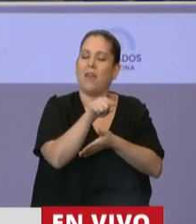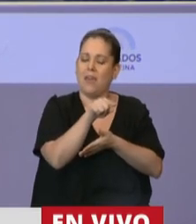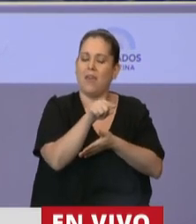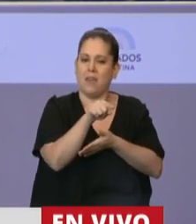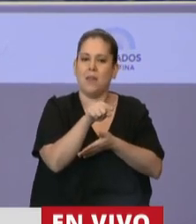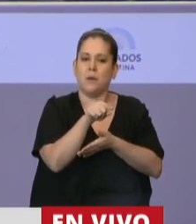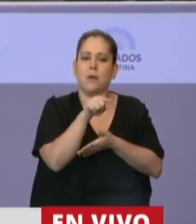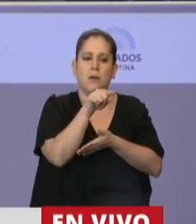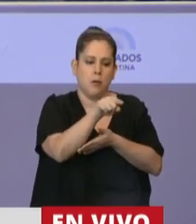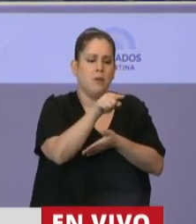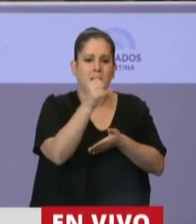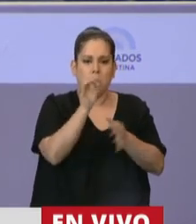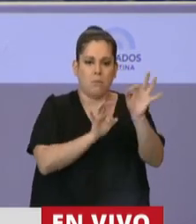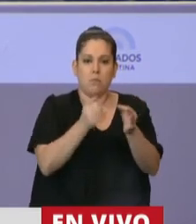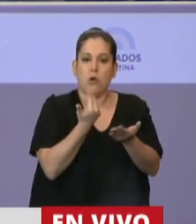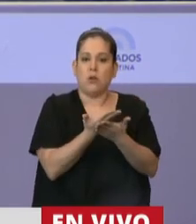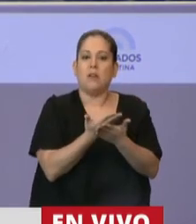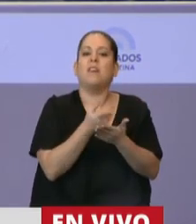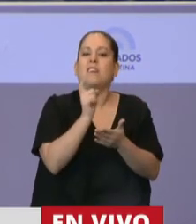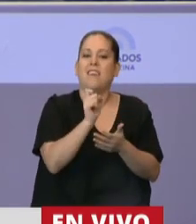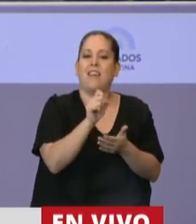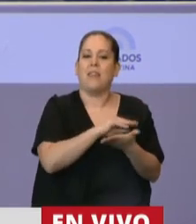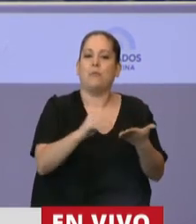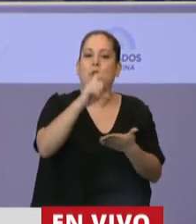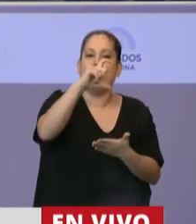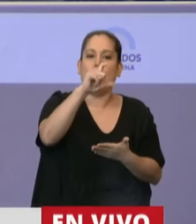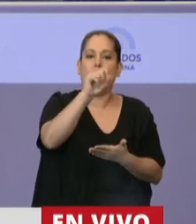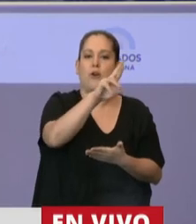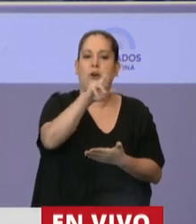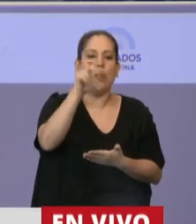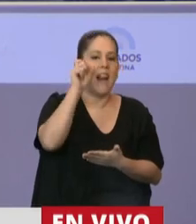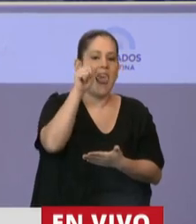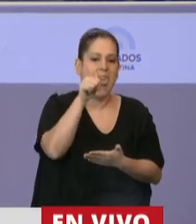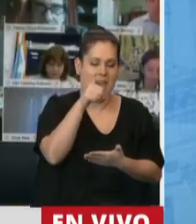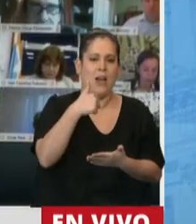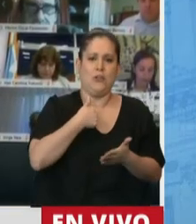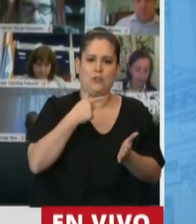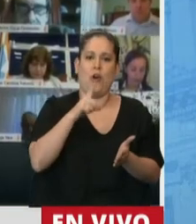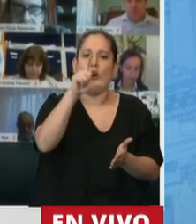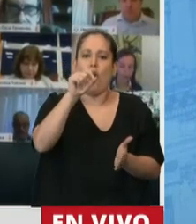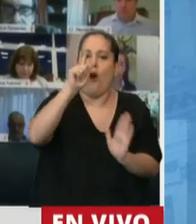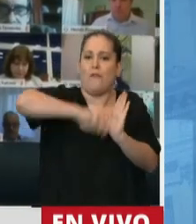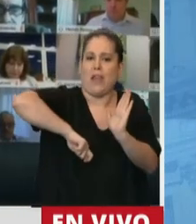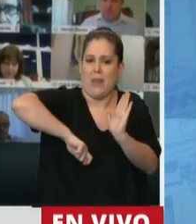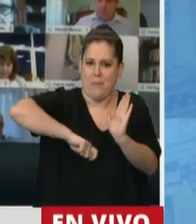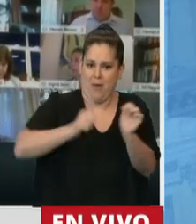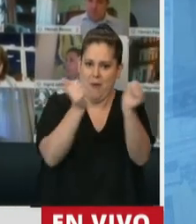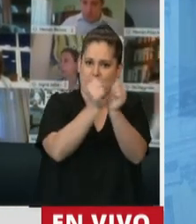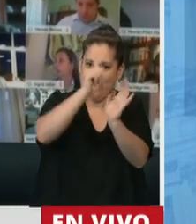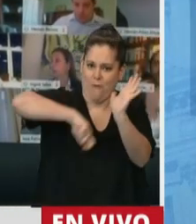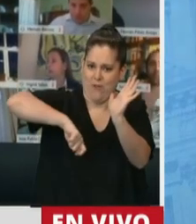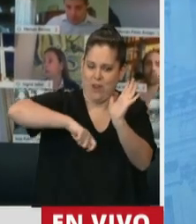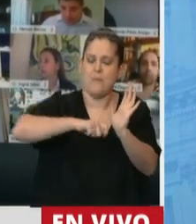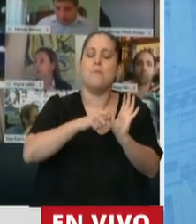de estos proyectos que es el compañero Walter Correa proyecto del cual yo soy cofirmante y proyecto del cual se ha